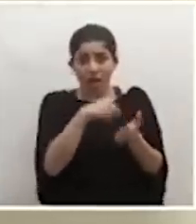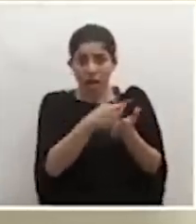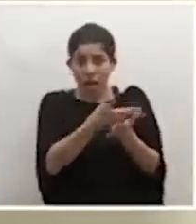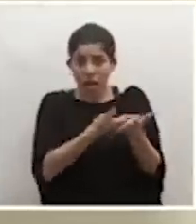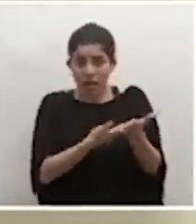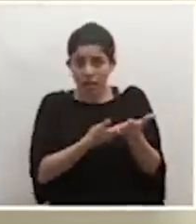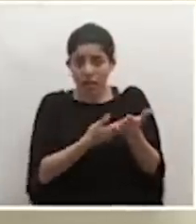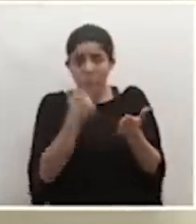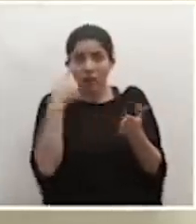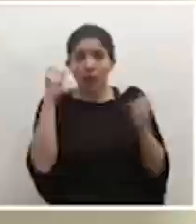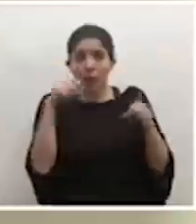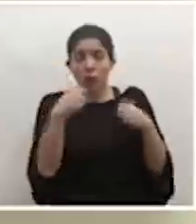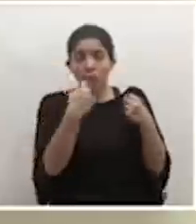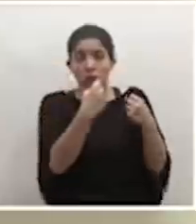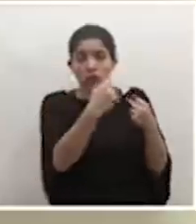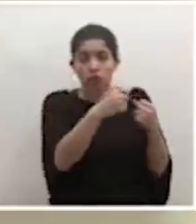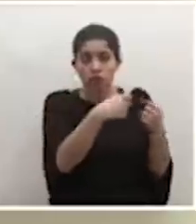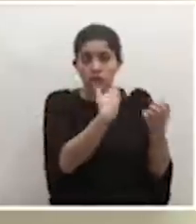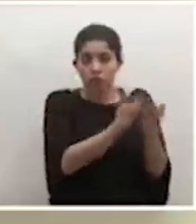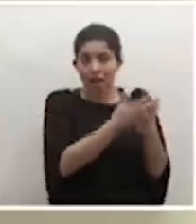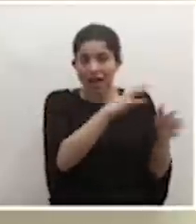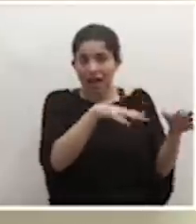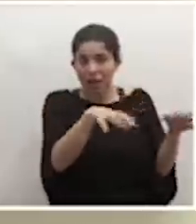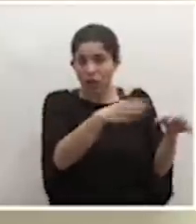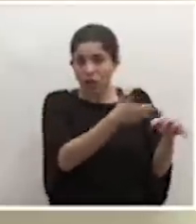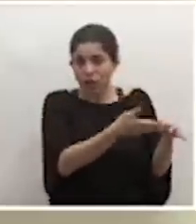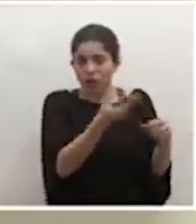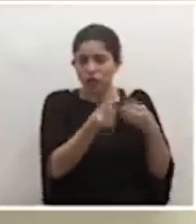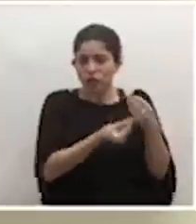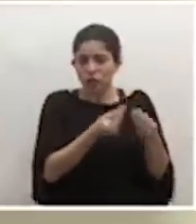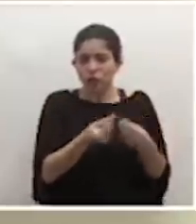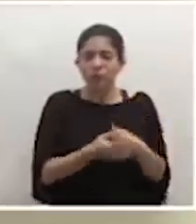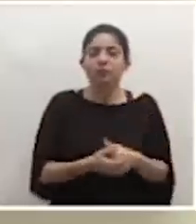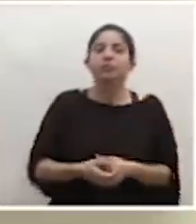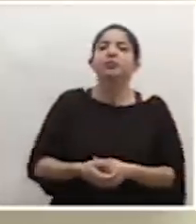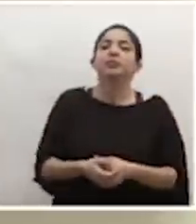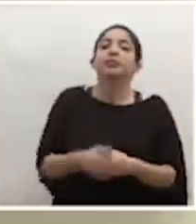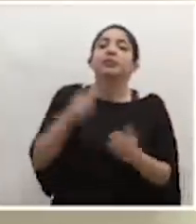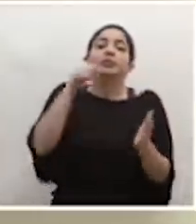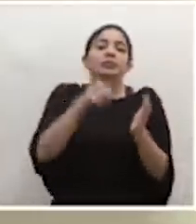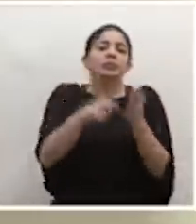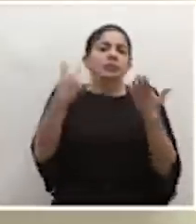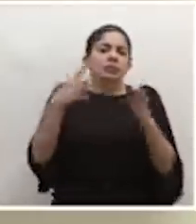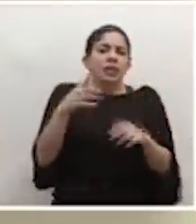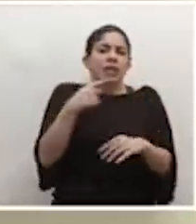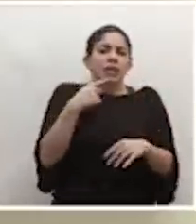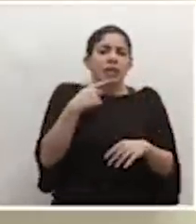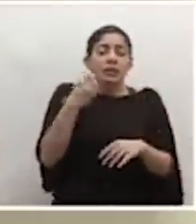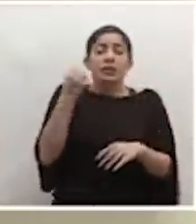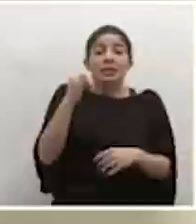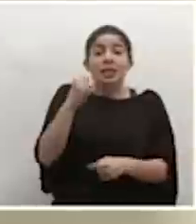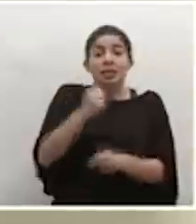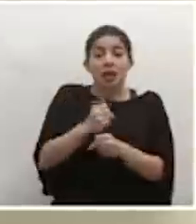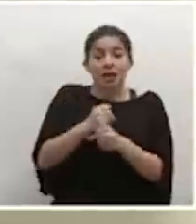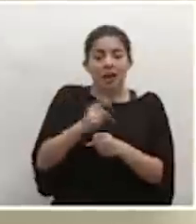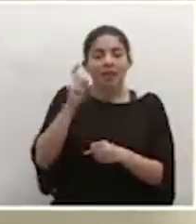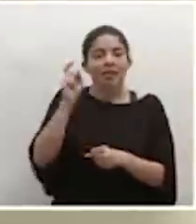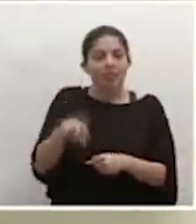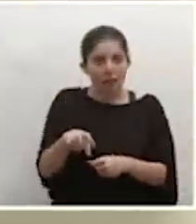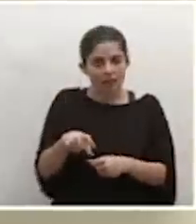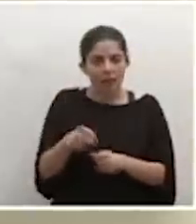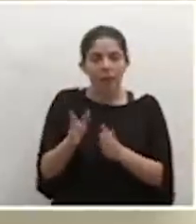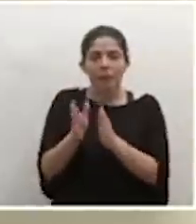para poder transitar por esos cantones mencionados? Las cartas ya dijimos que en caso de trabajo tienen que ser